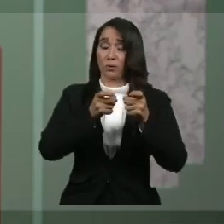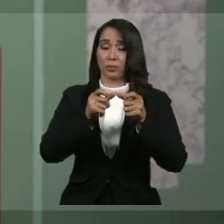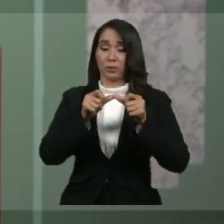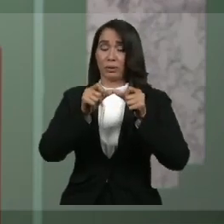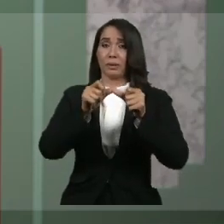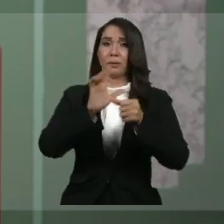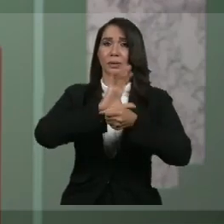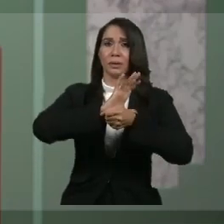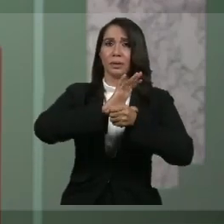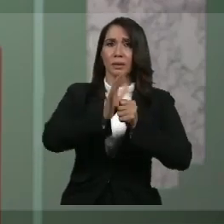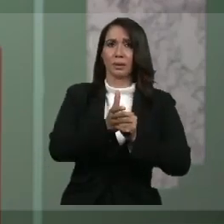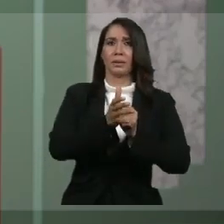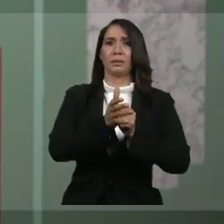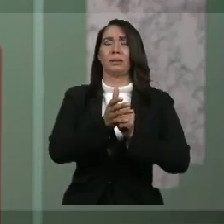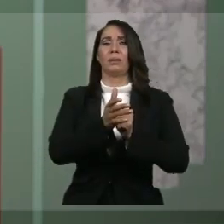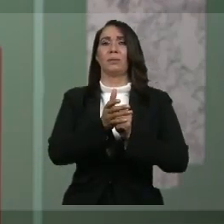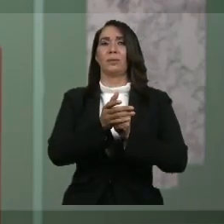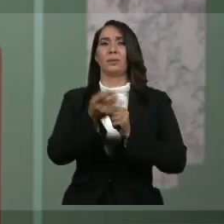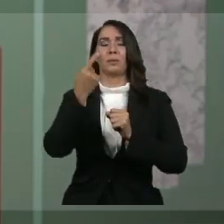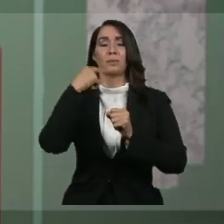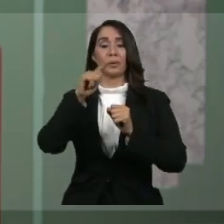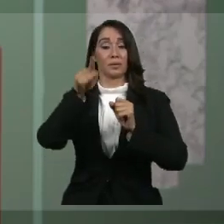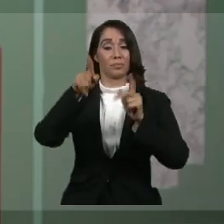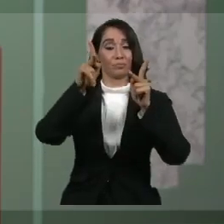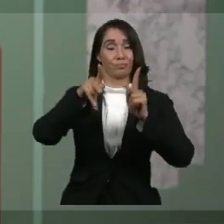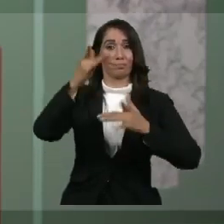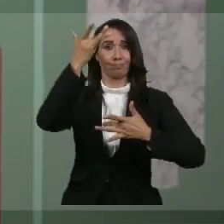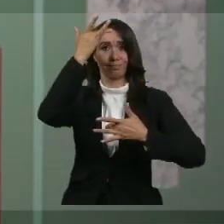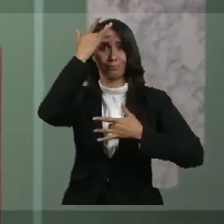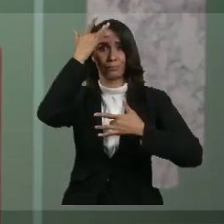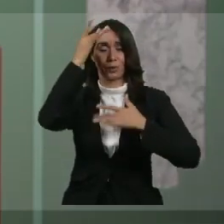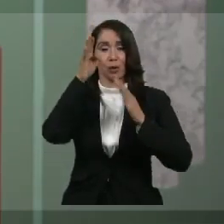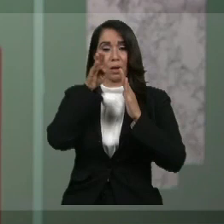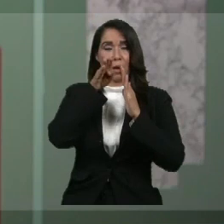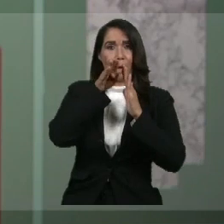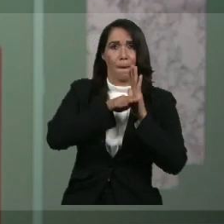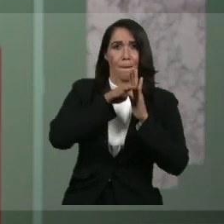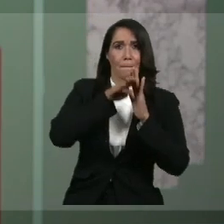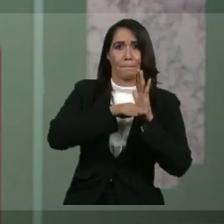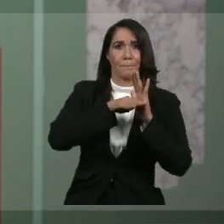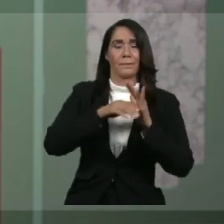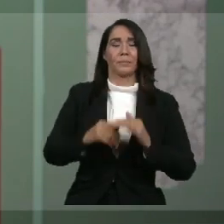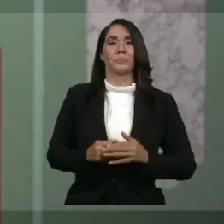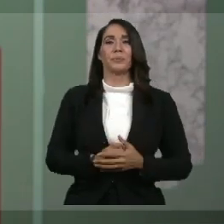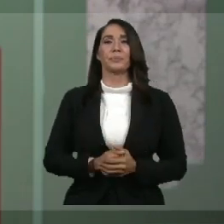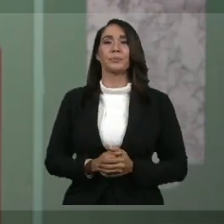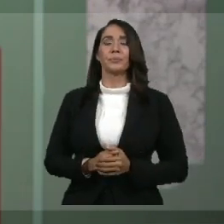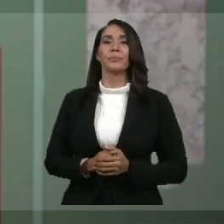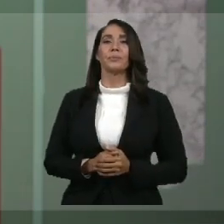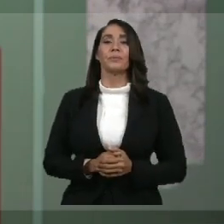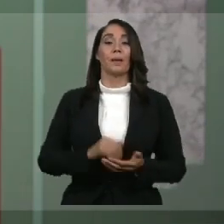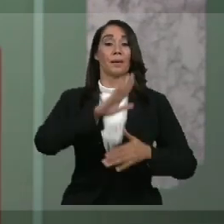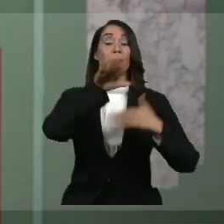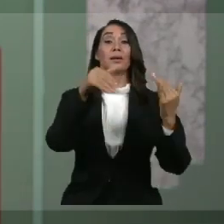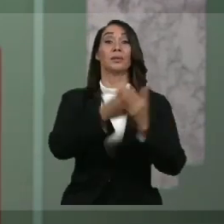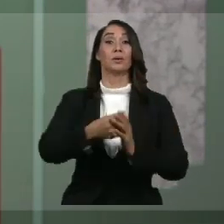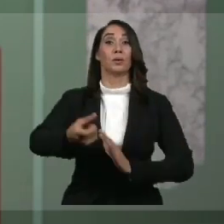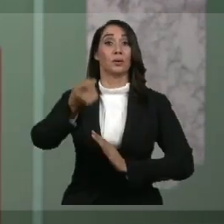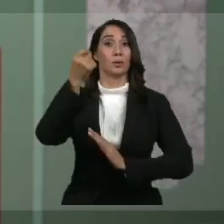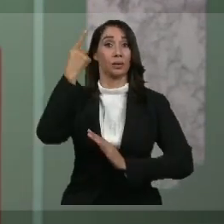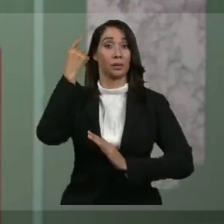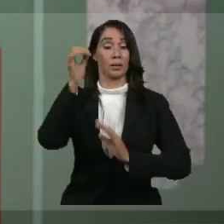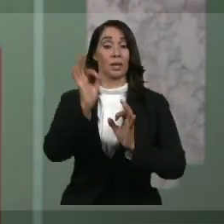dar una respuesta adecuada a los afectados y minimizar los riesgos. Para que entendamos mejor la